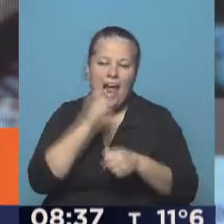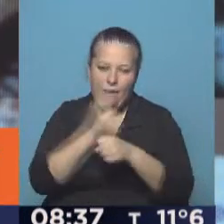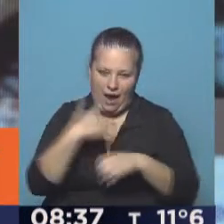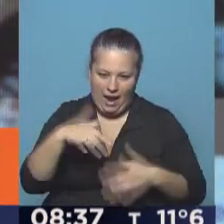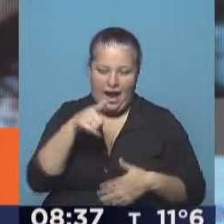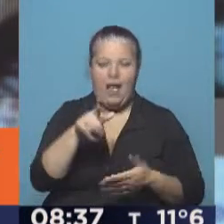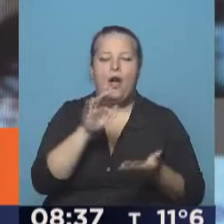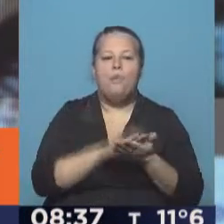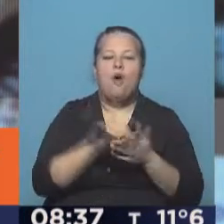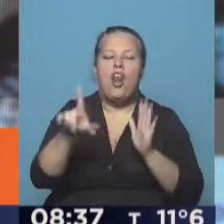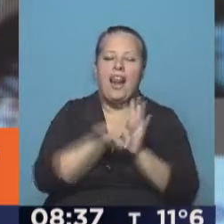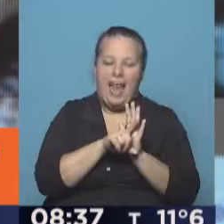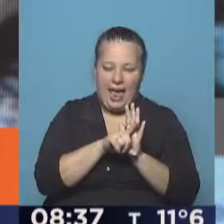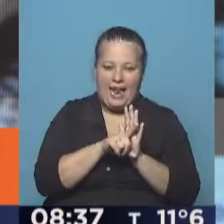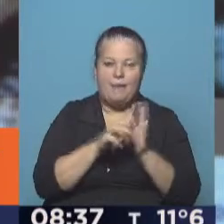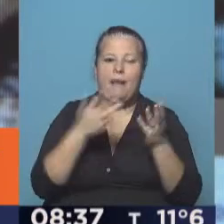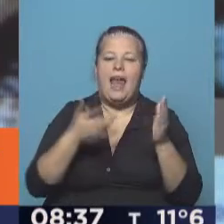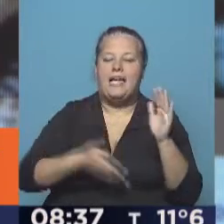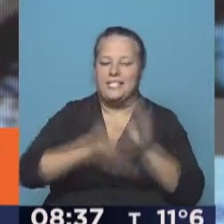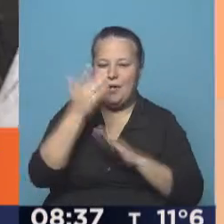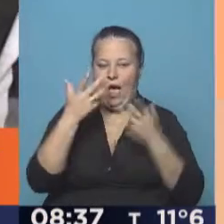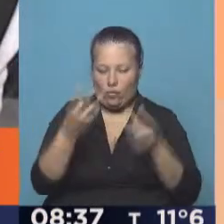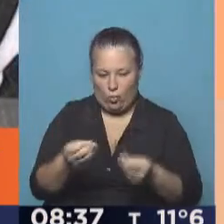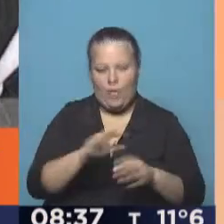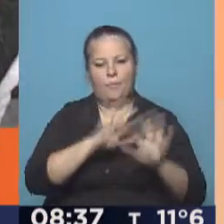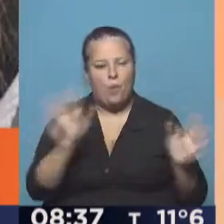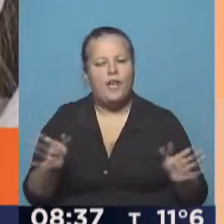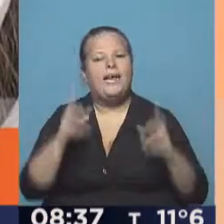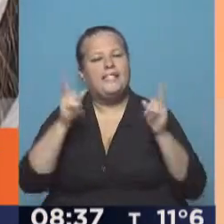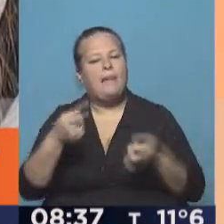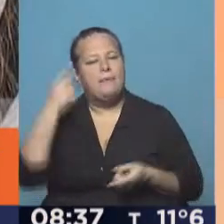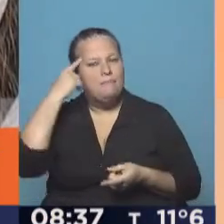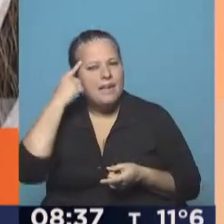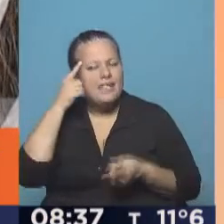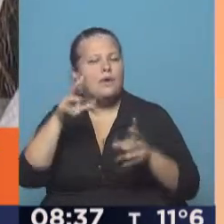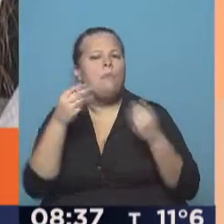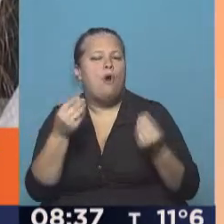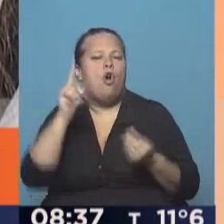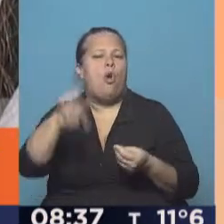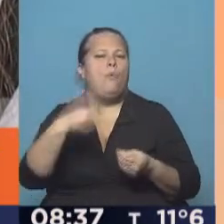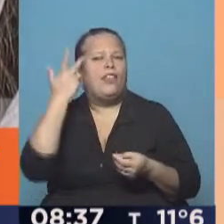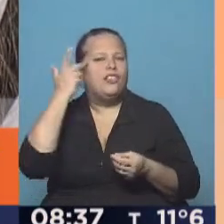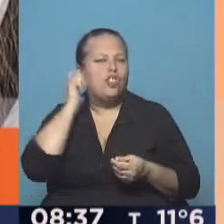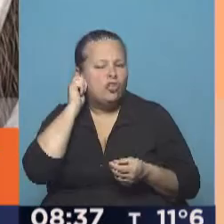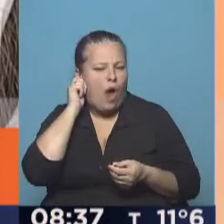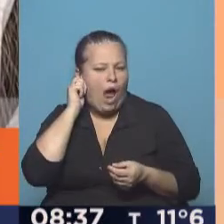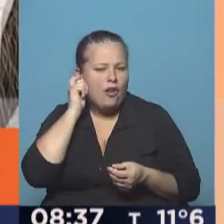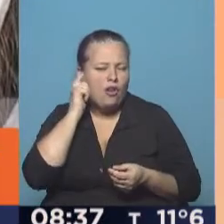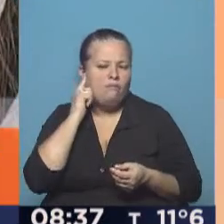muy fuertemente por una ley de egreso asistido. Mariana, bueno, también pensar en esta cuestión de por qué llegan a los 18 años